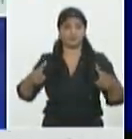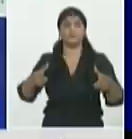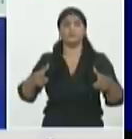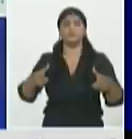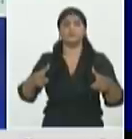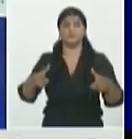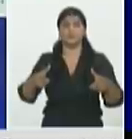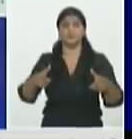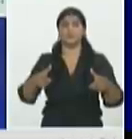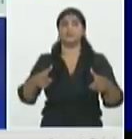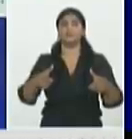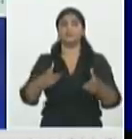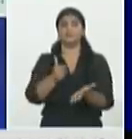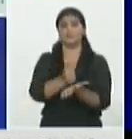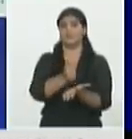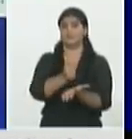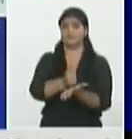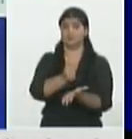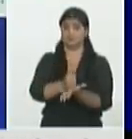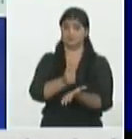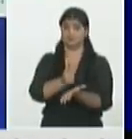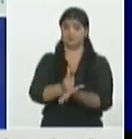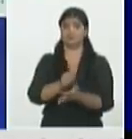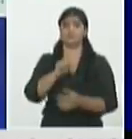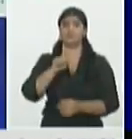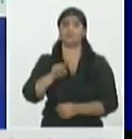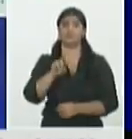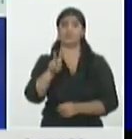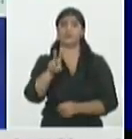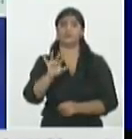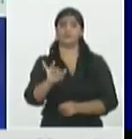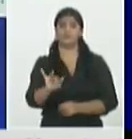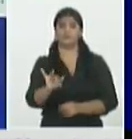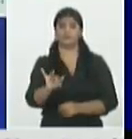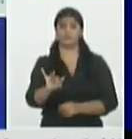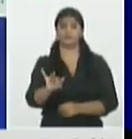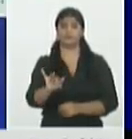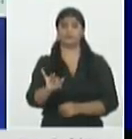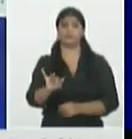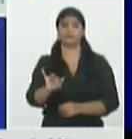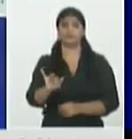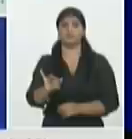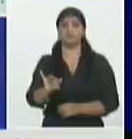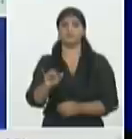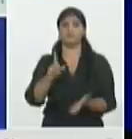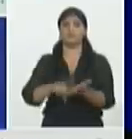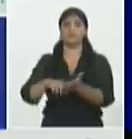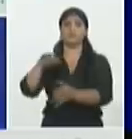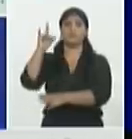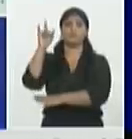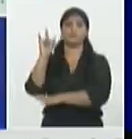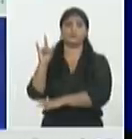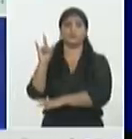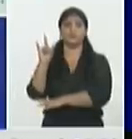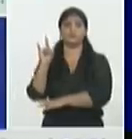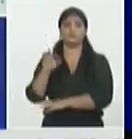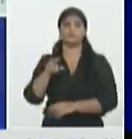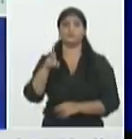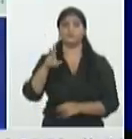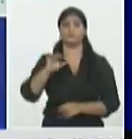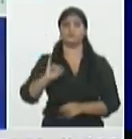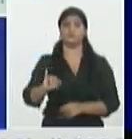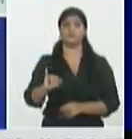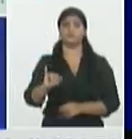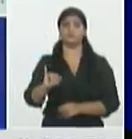Santiago de Cuba 127 Palma Soriano 26 Zongolamaya 13